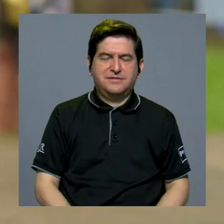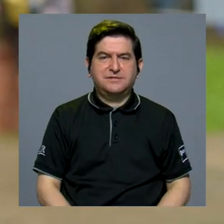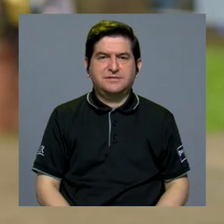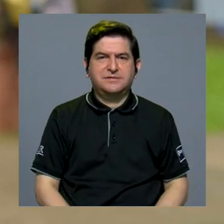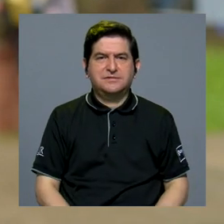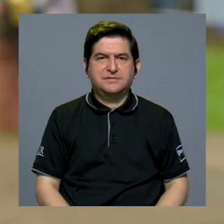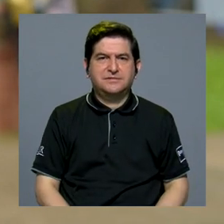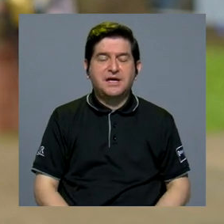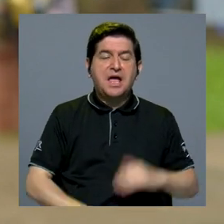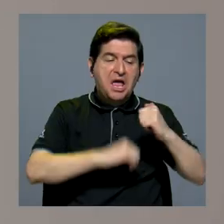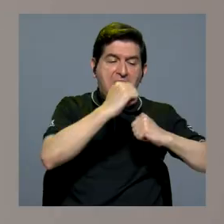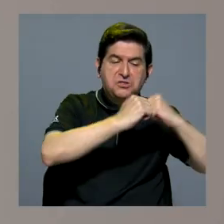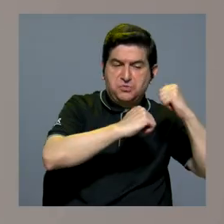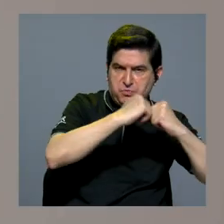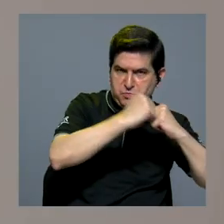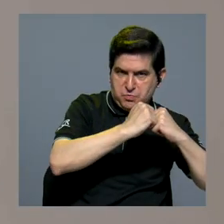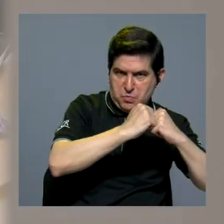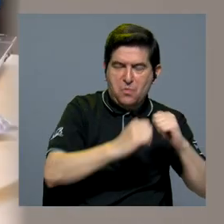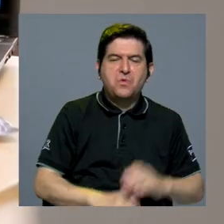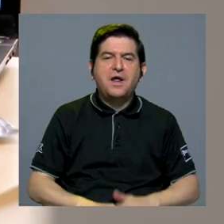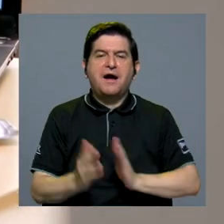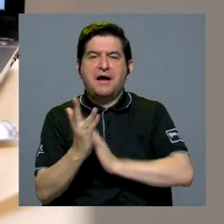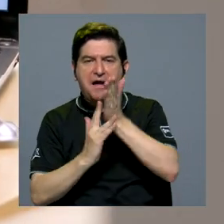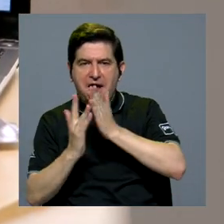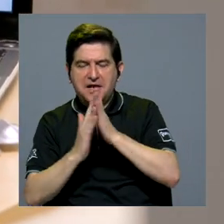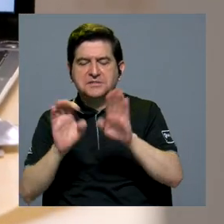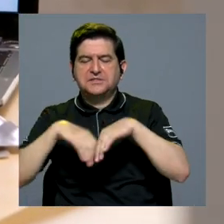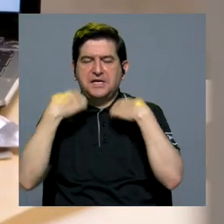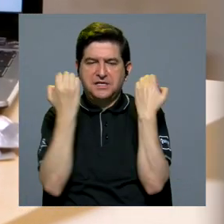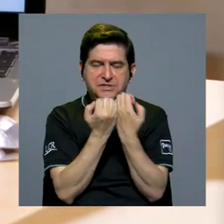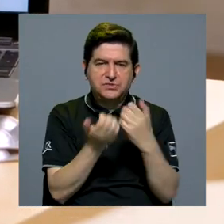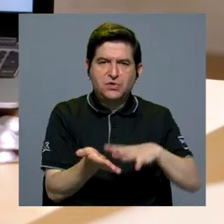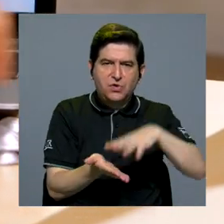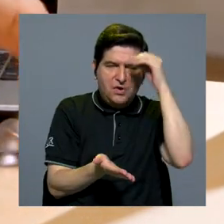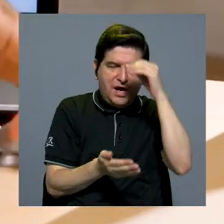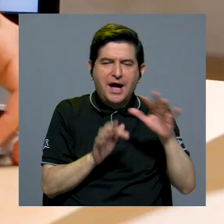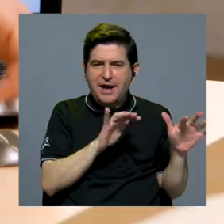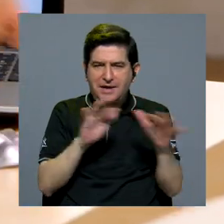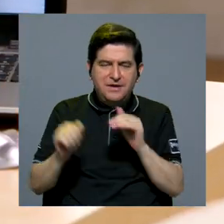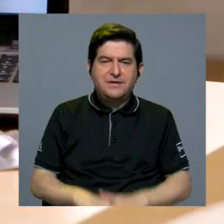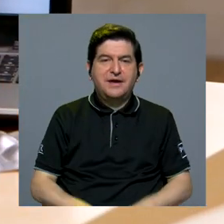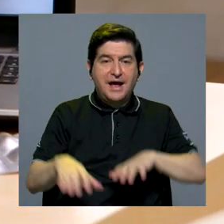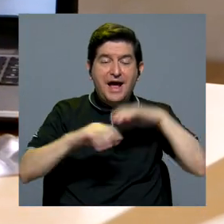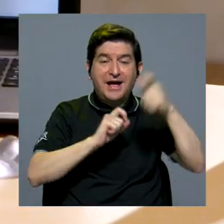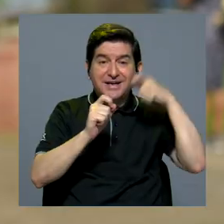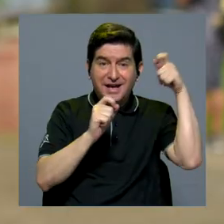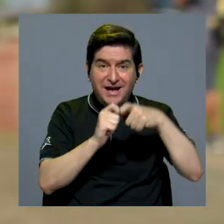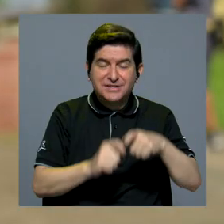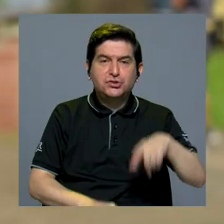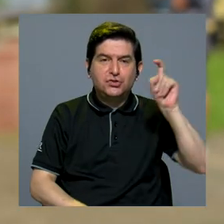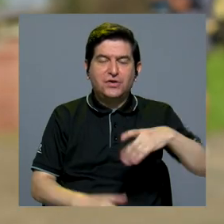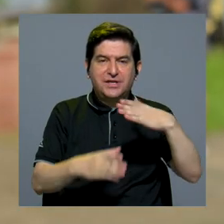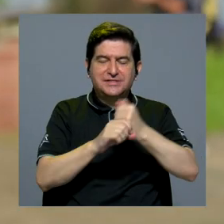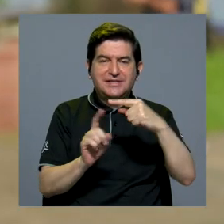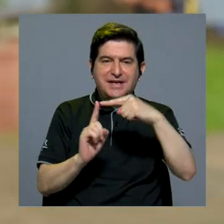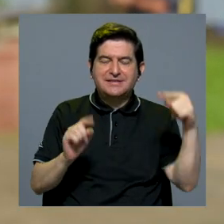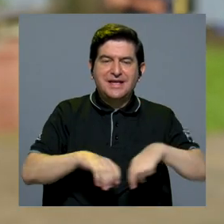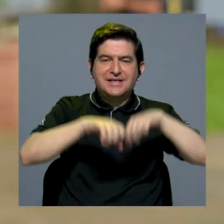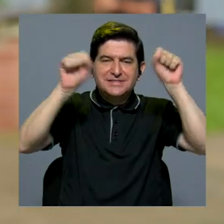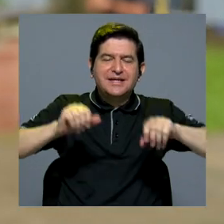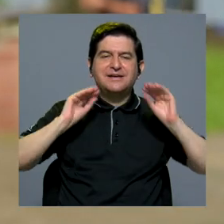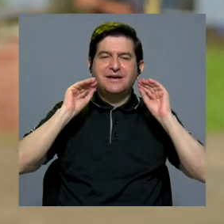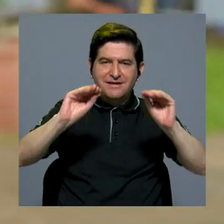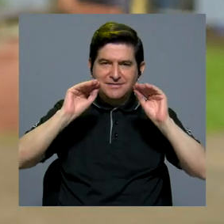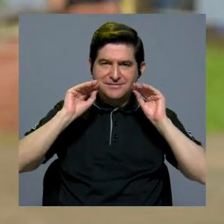a nivel de infraestructura, acceso, equipamiento, alfabetización digital, acciones concretas que se deben realizar desde el sistema